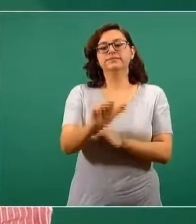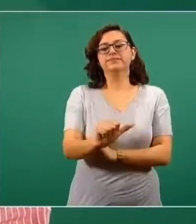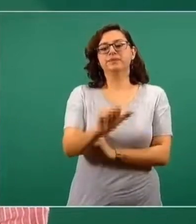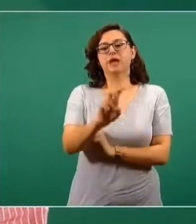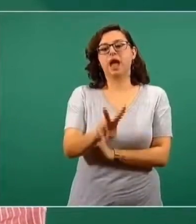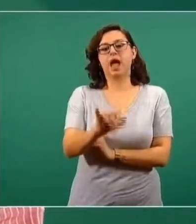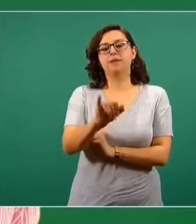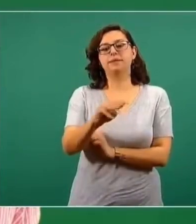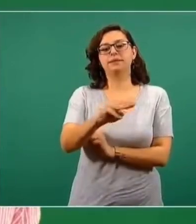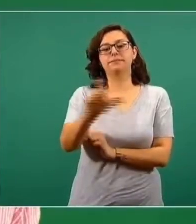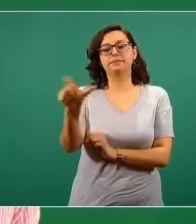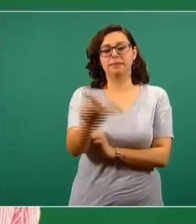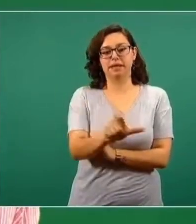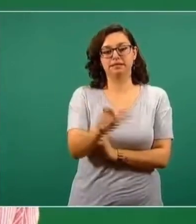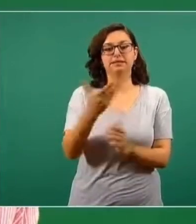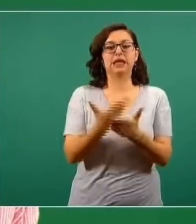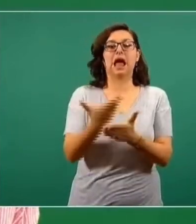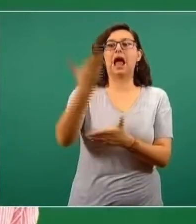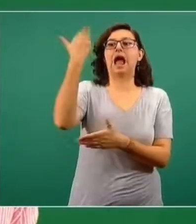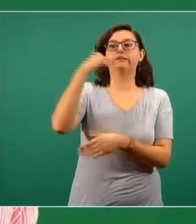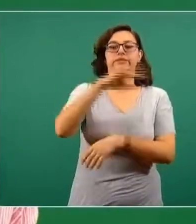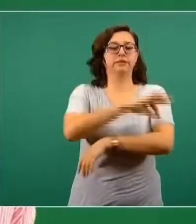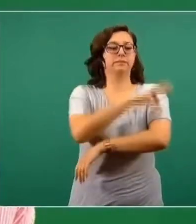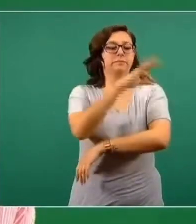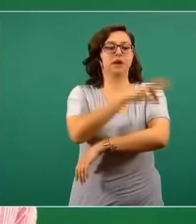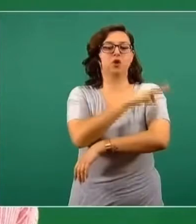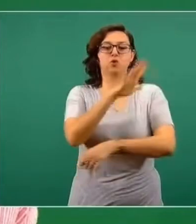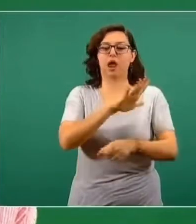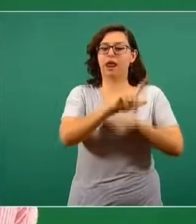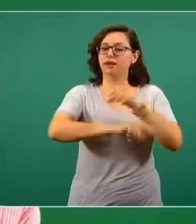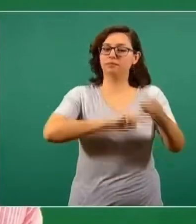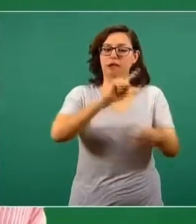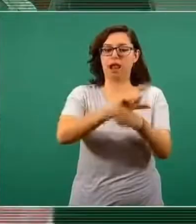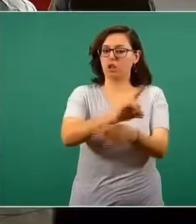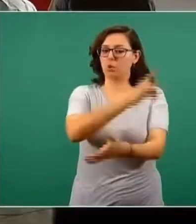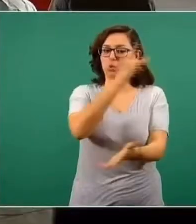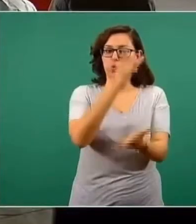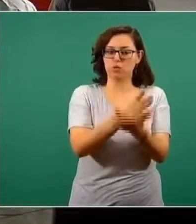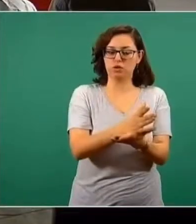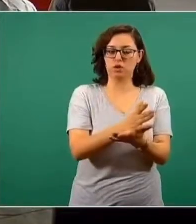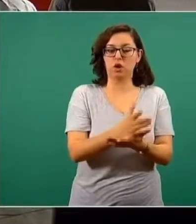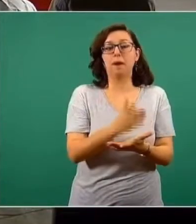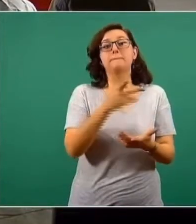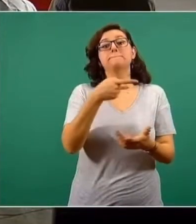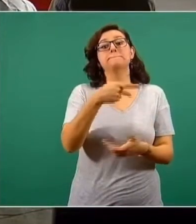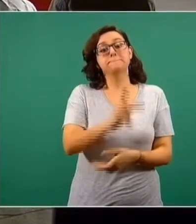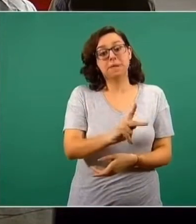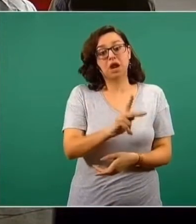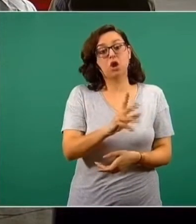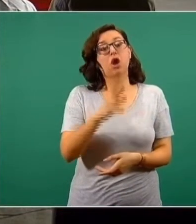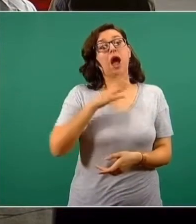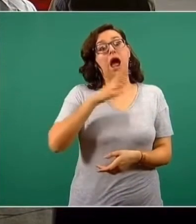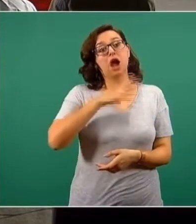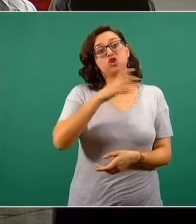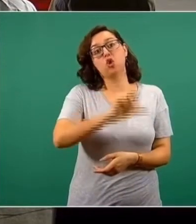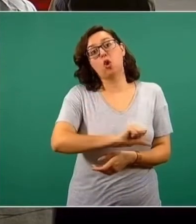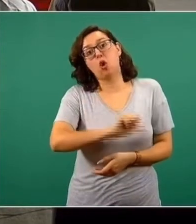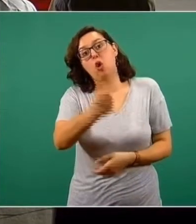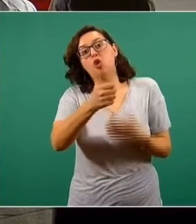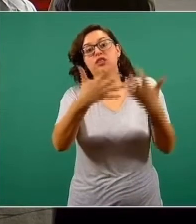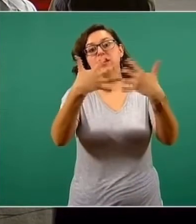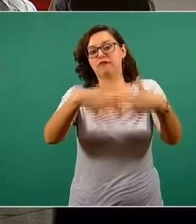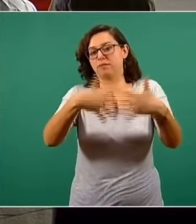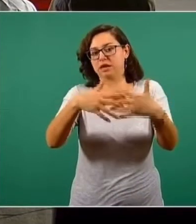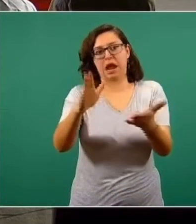que originalmente producía vacunas para el ámbito veterinario y que en una planta independiente ahora está